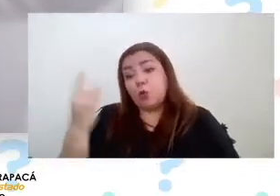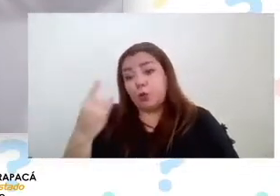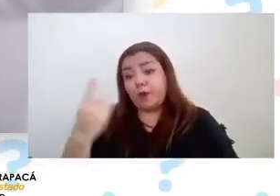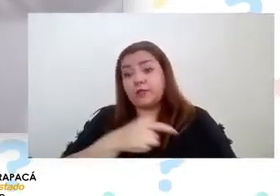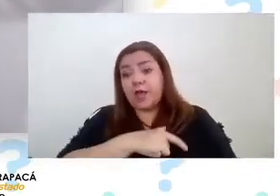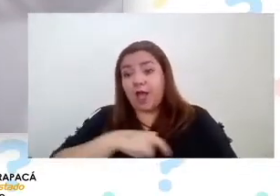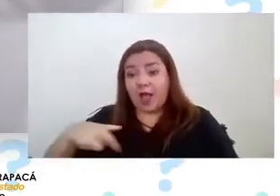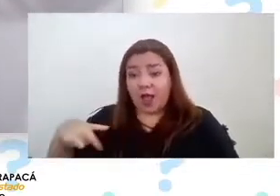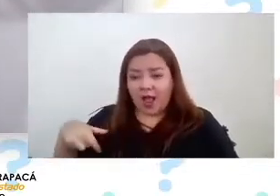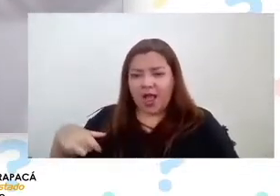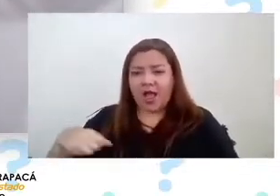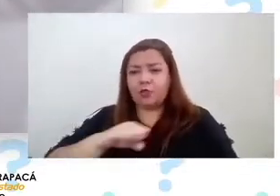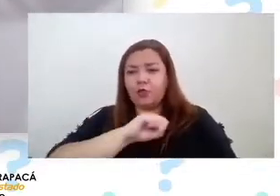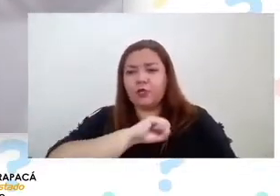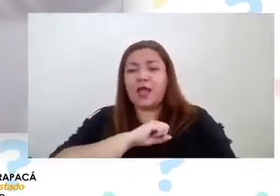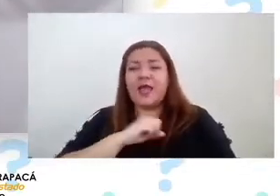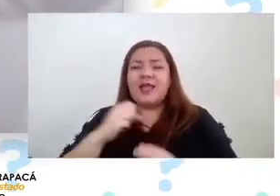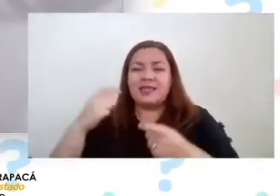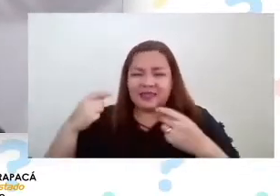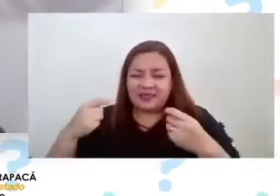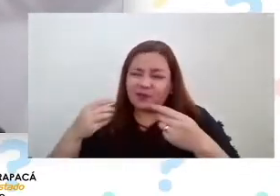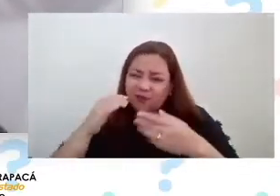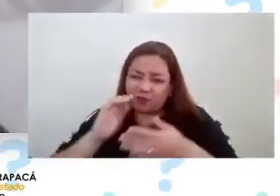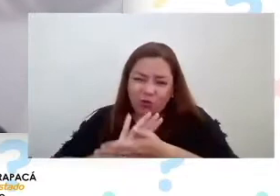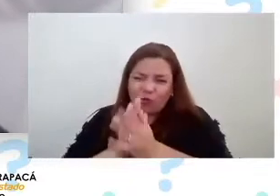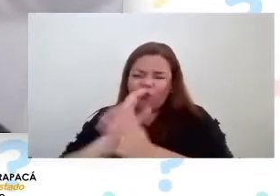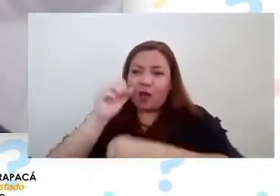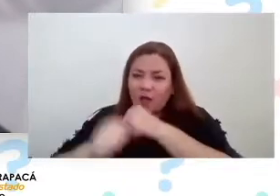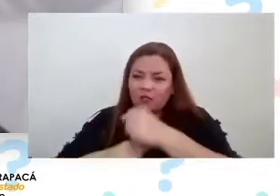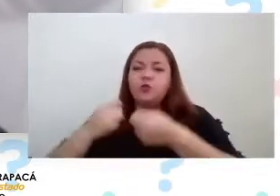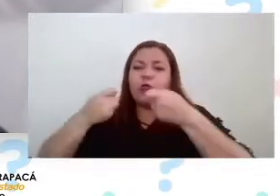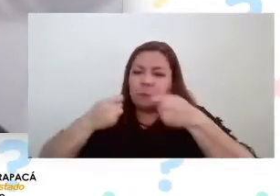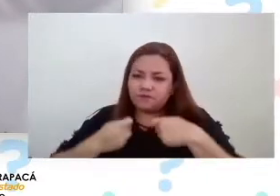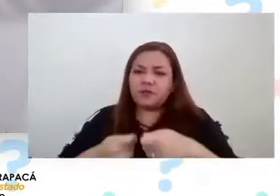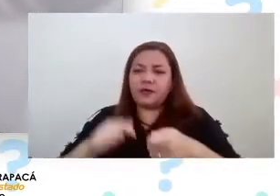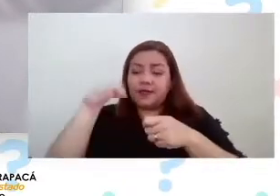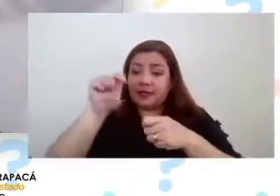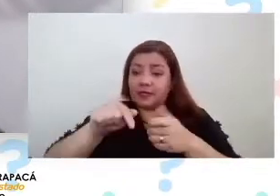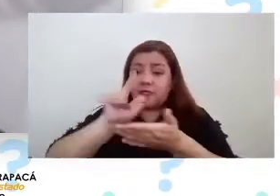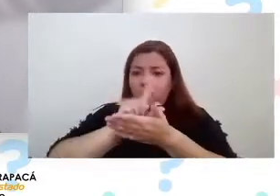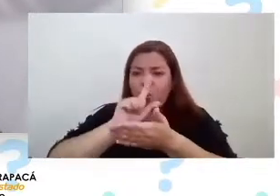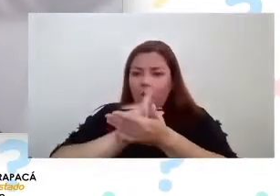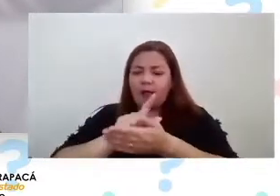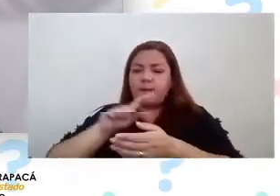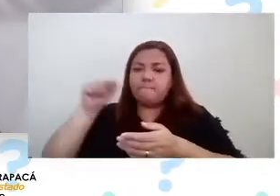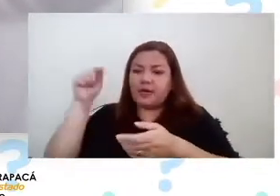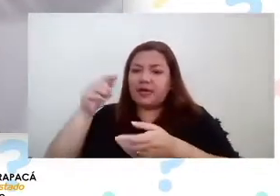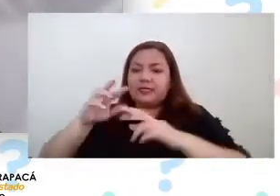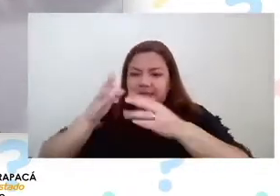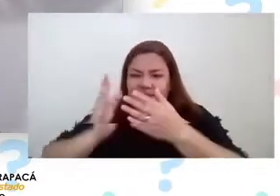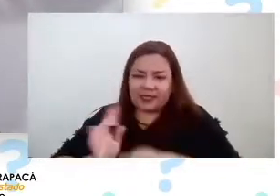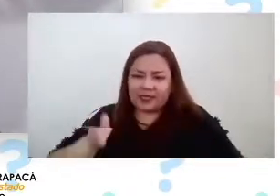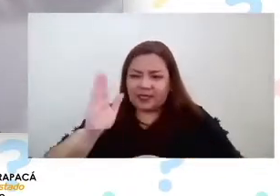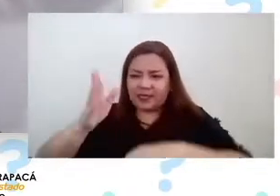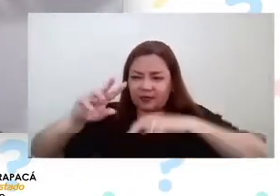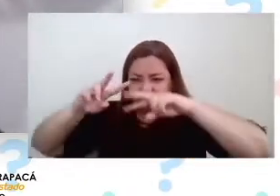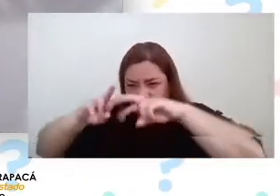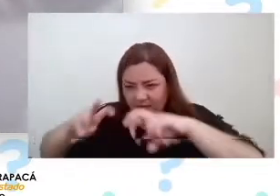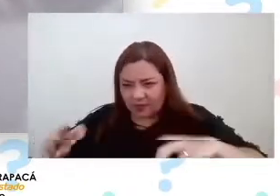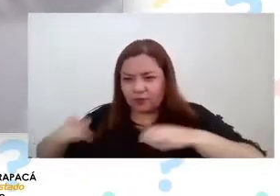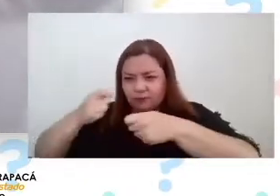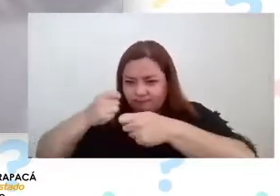invierte año a año en este refugio porque finalmente este refugio da pie para que